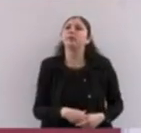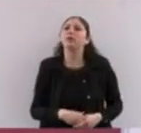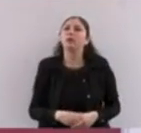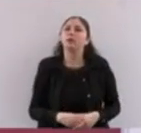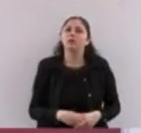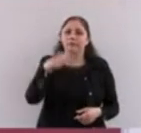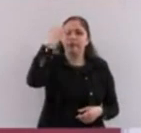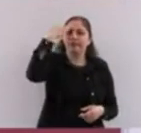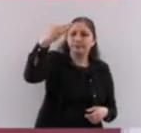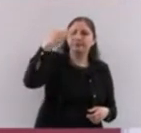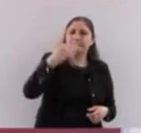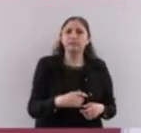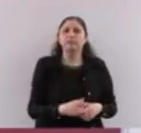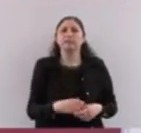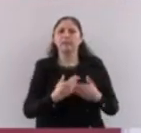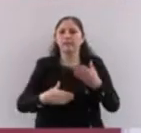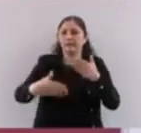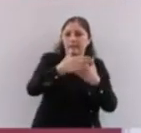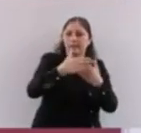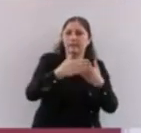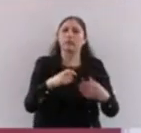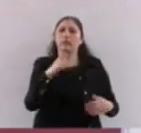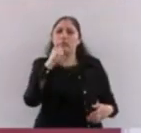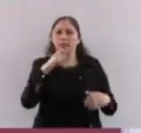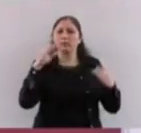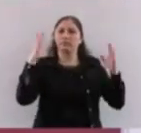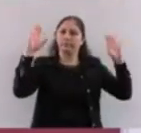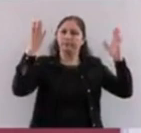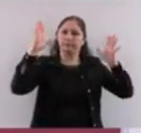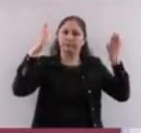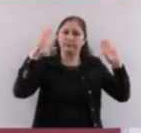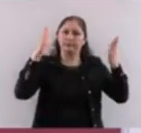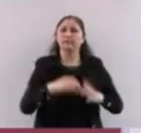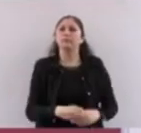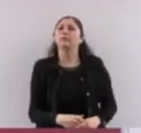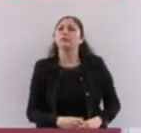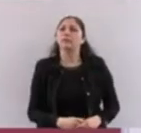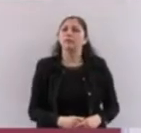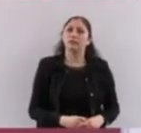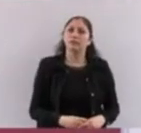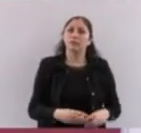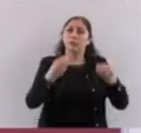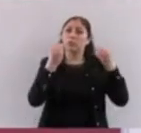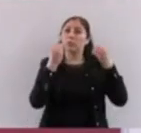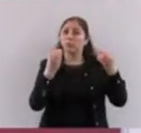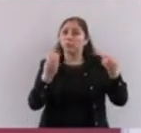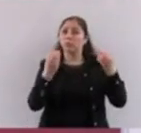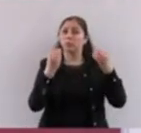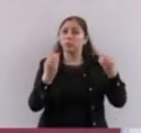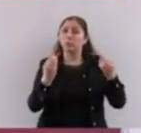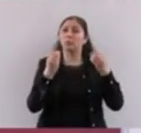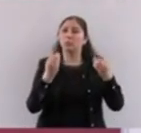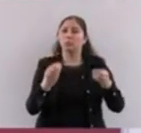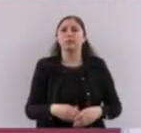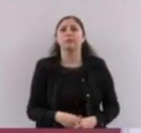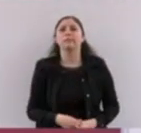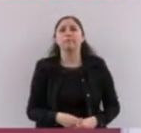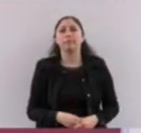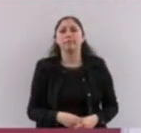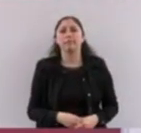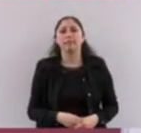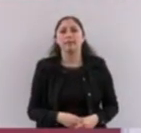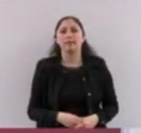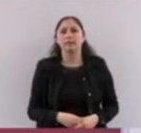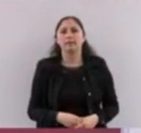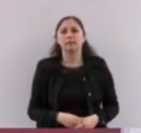la visión en que las